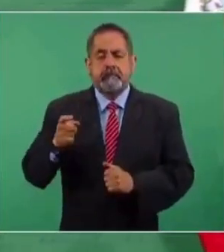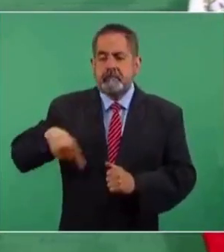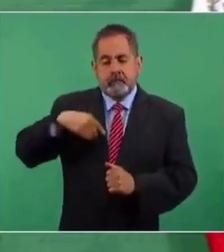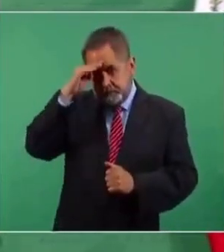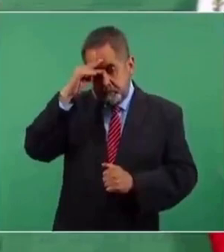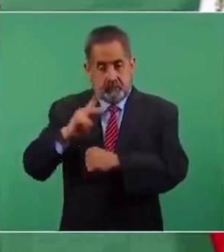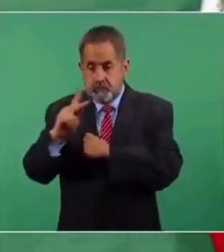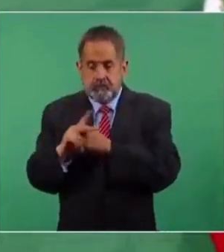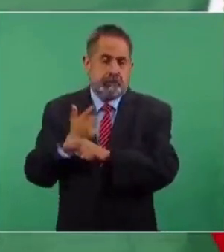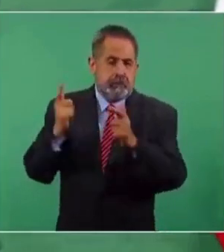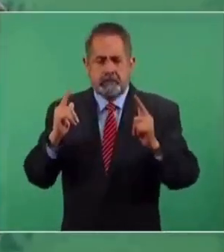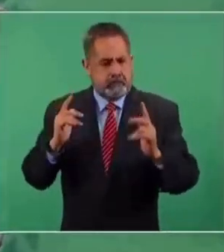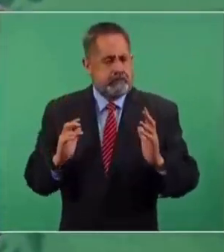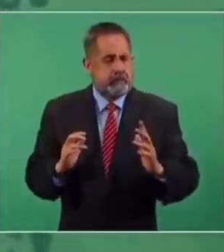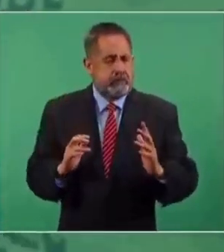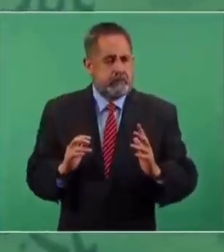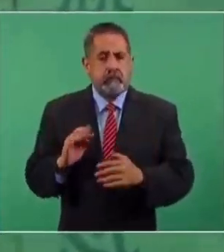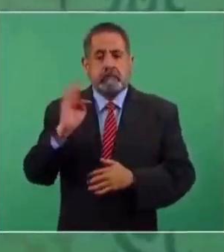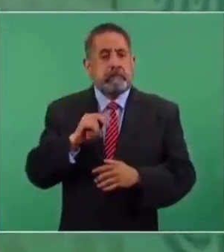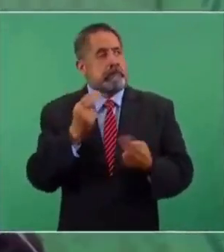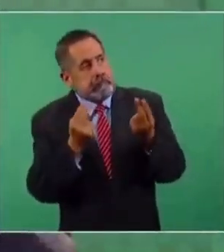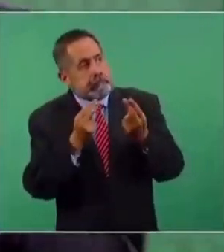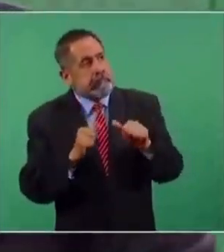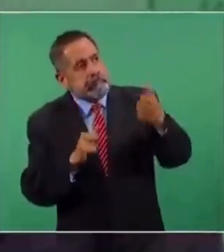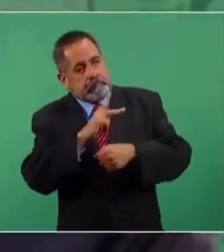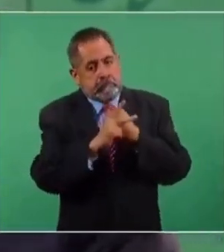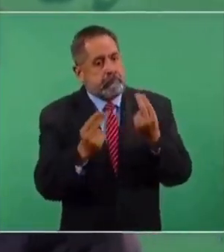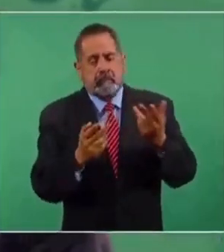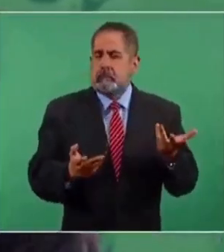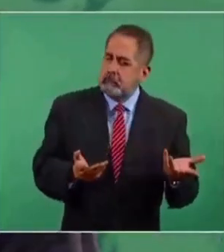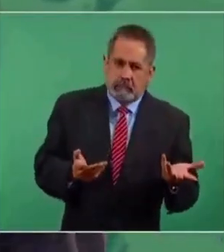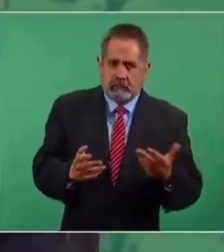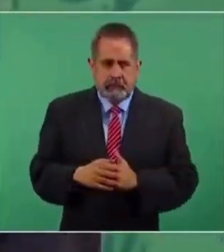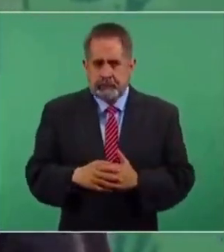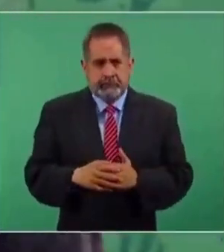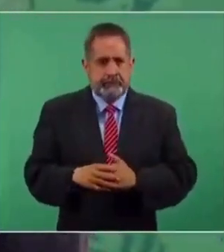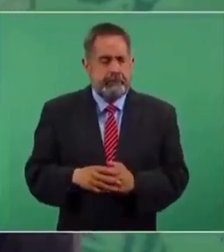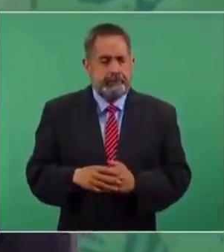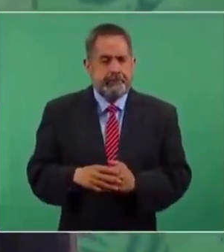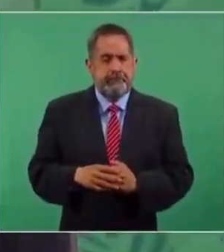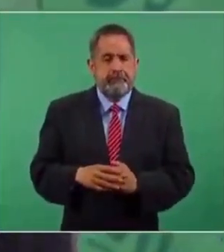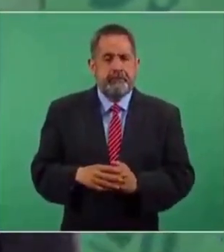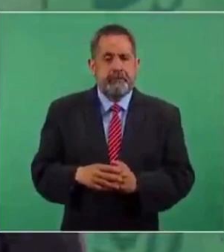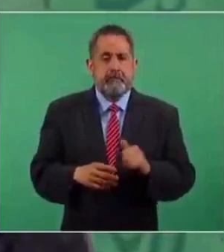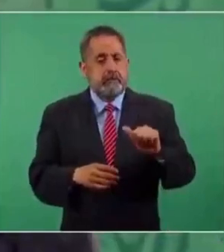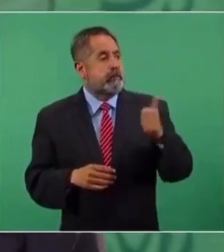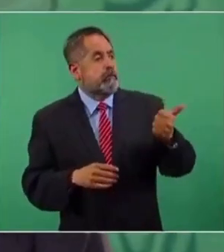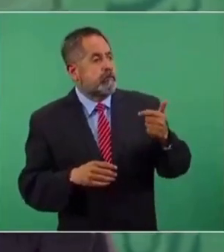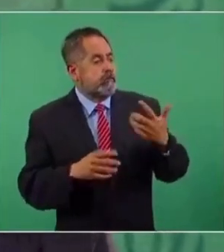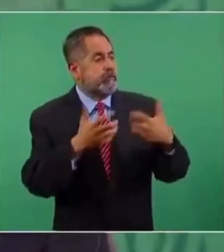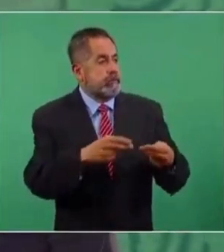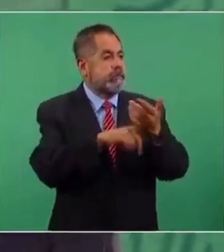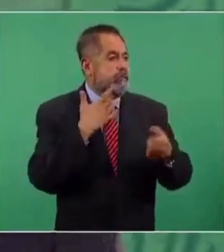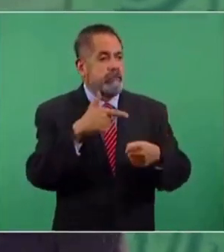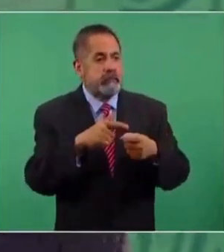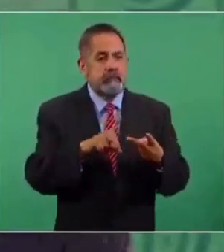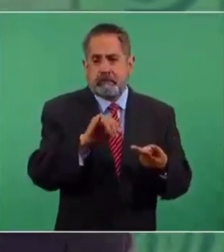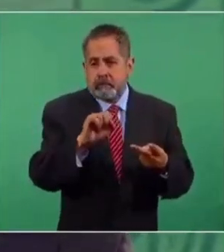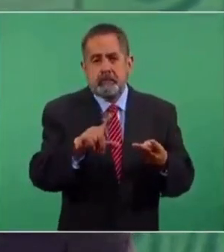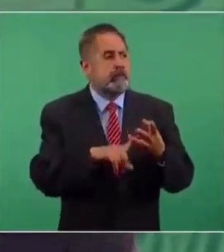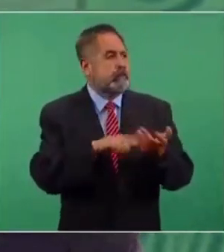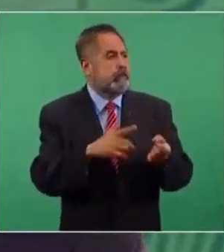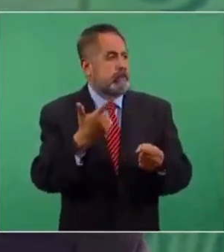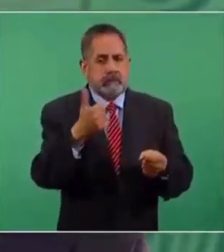ser un país libre y soberano. Si dependemos por completo de los combustibles, de las gasolinas, del diésel,